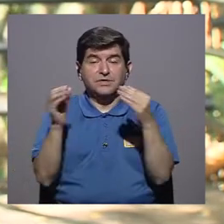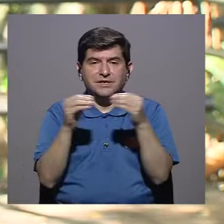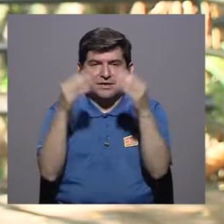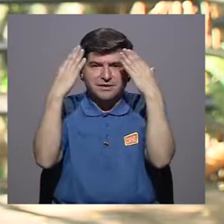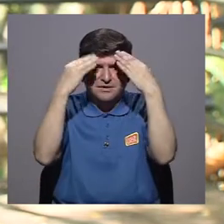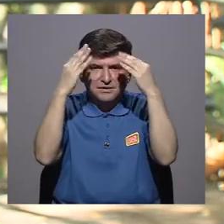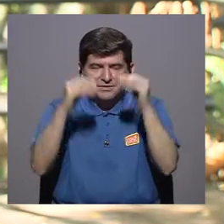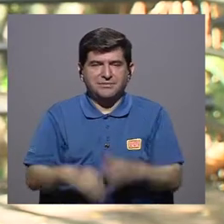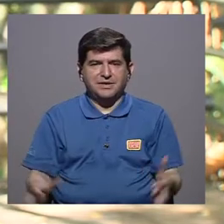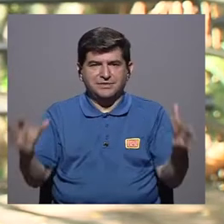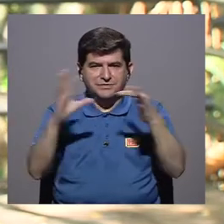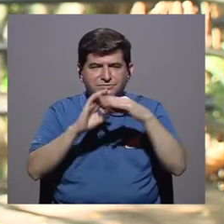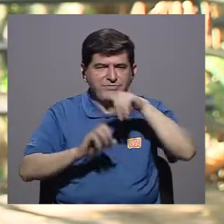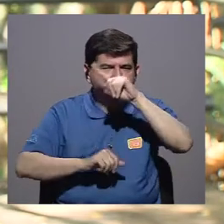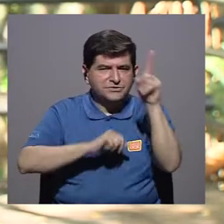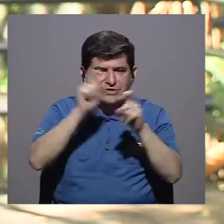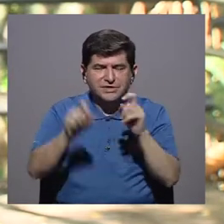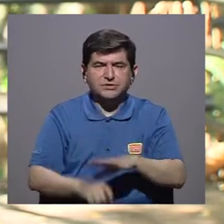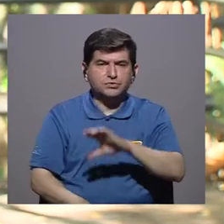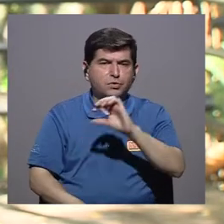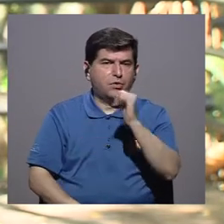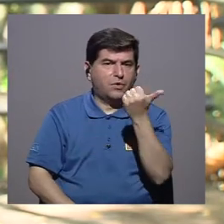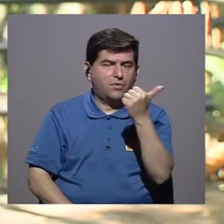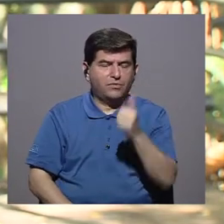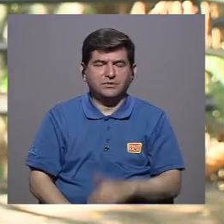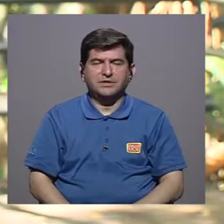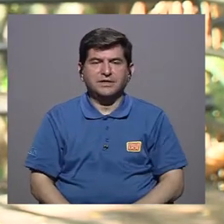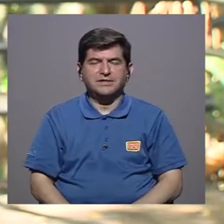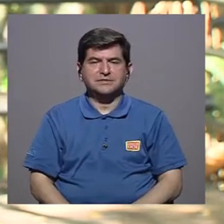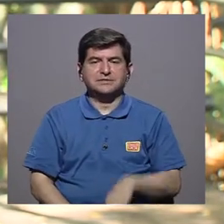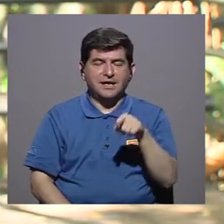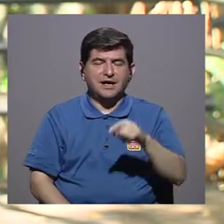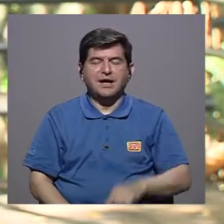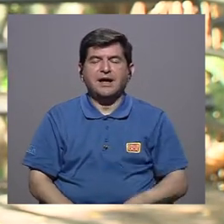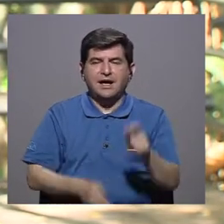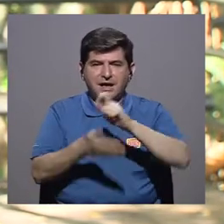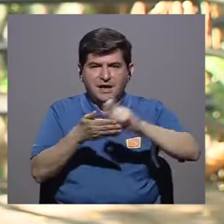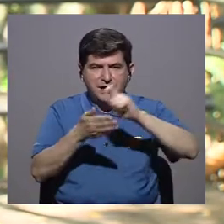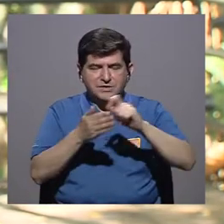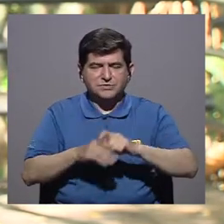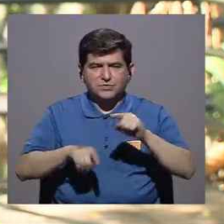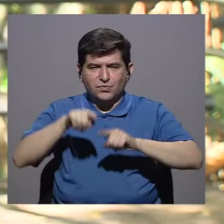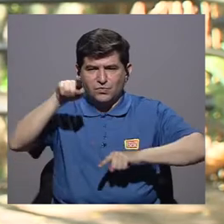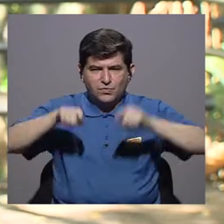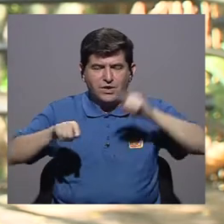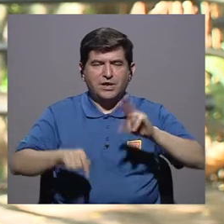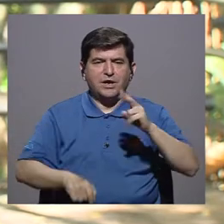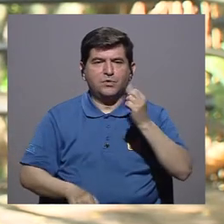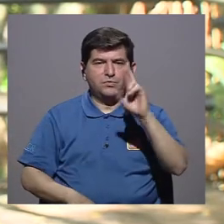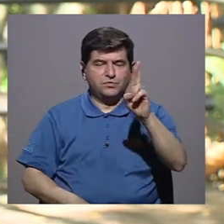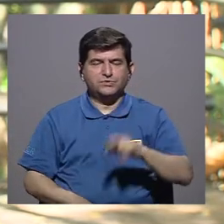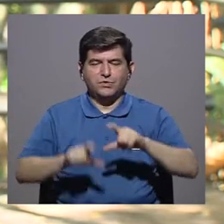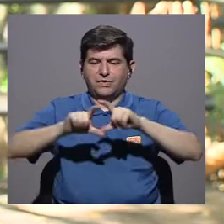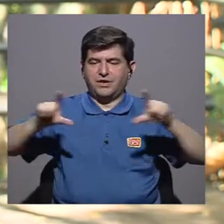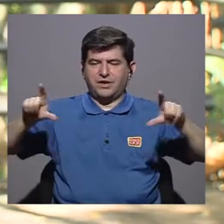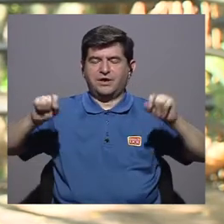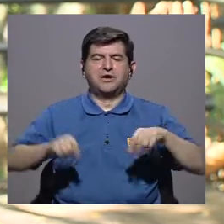más información acerca de la encuesta o de anteriores visite la página de la Escuela de Estadística de la UCR www